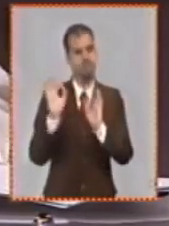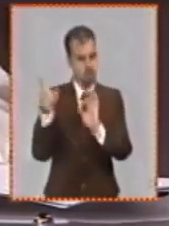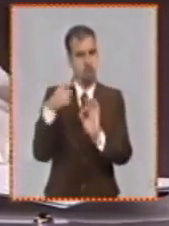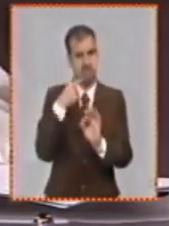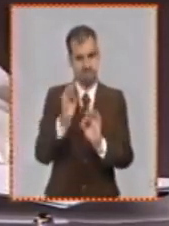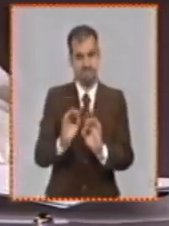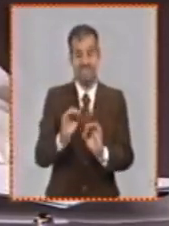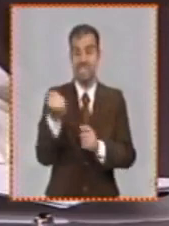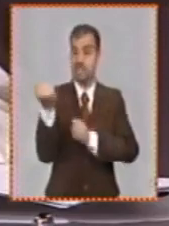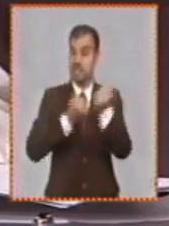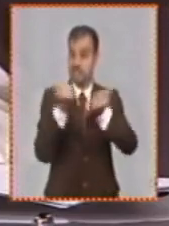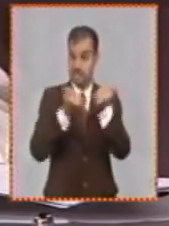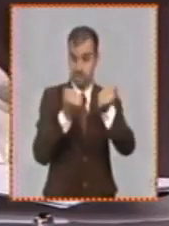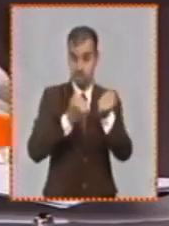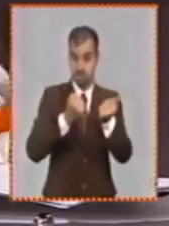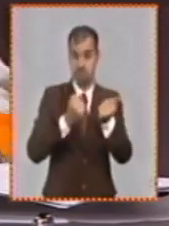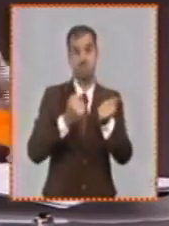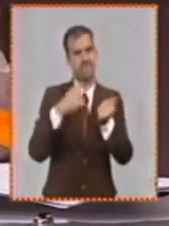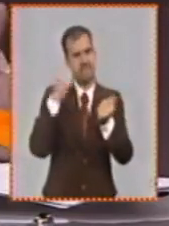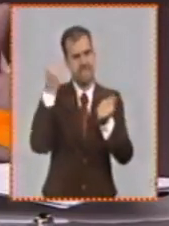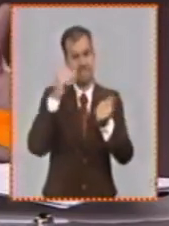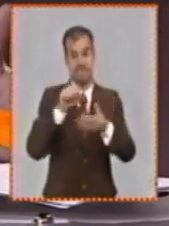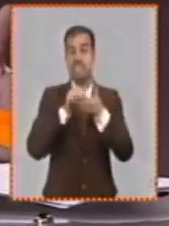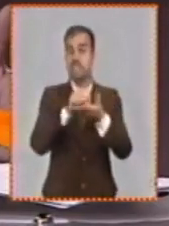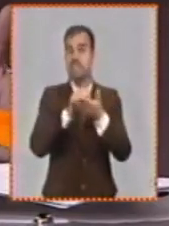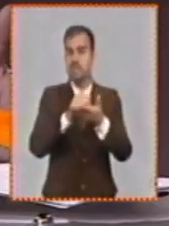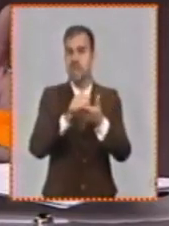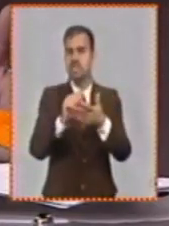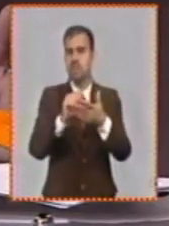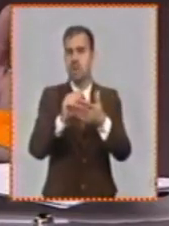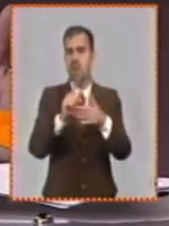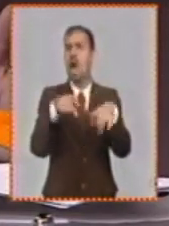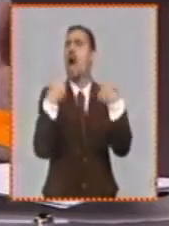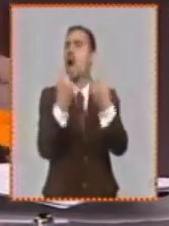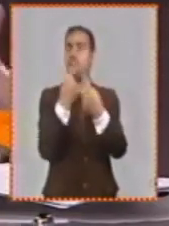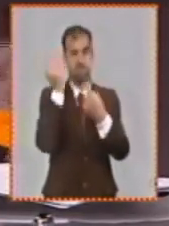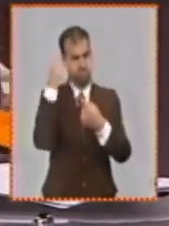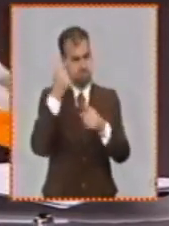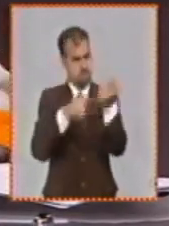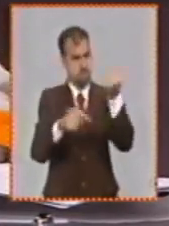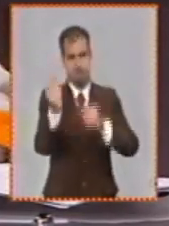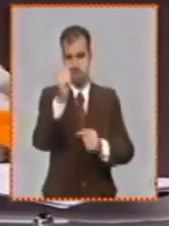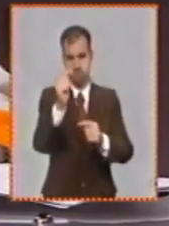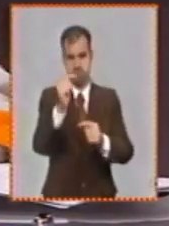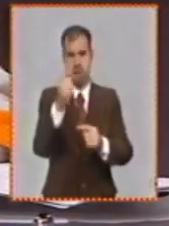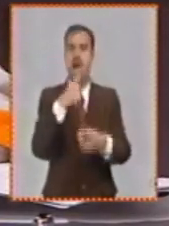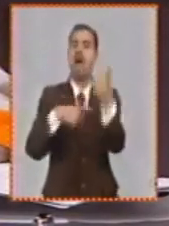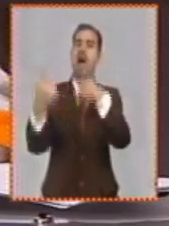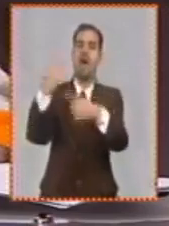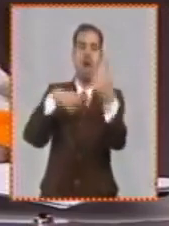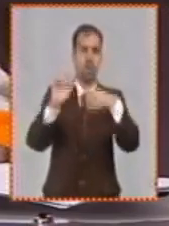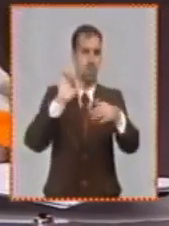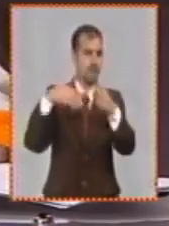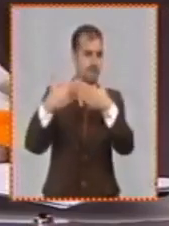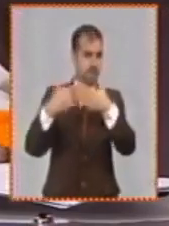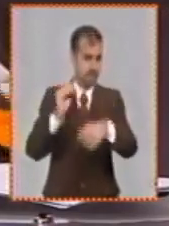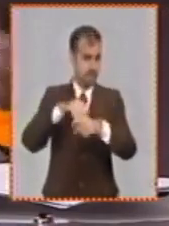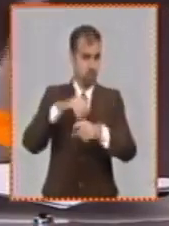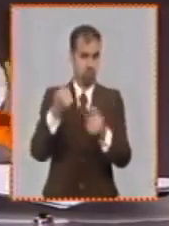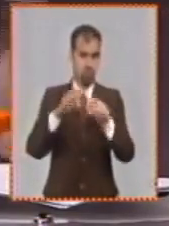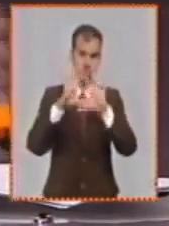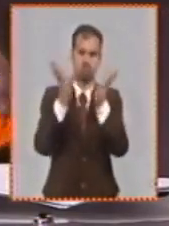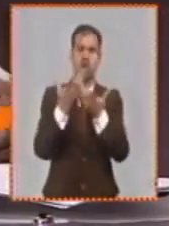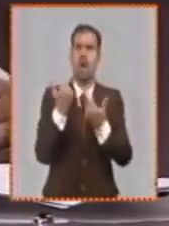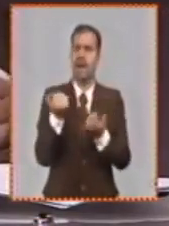impacto para la población una conquista también un servicio que no está generalizado pero tiene un nivel de prioridad en determinados sectores de nuestra